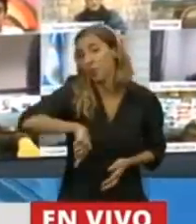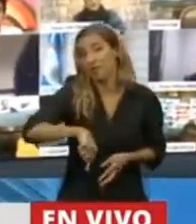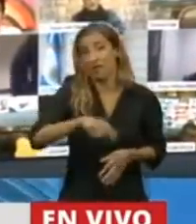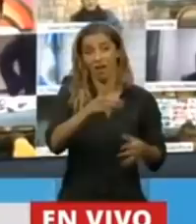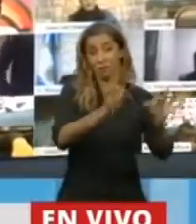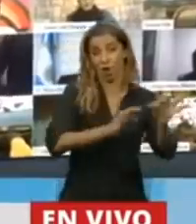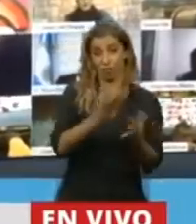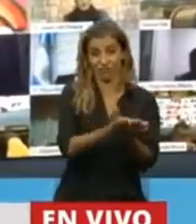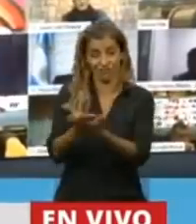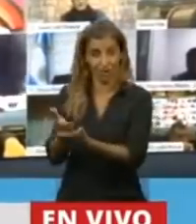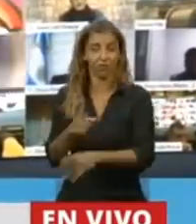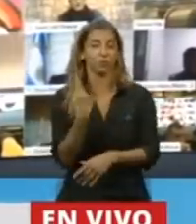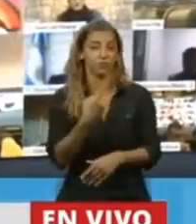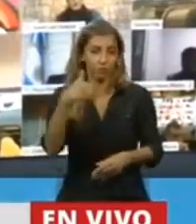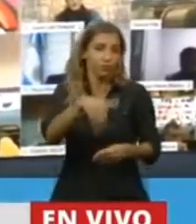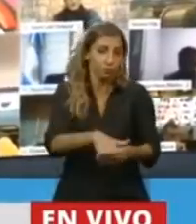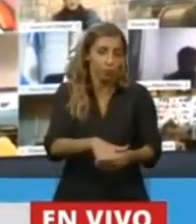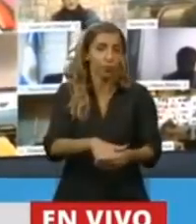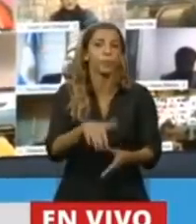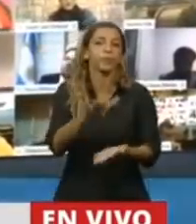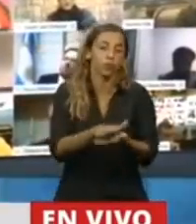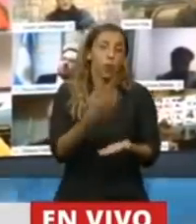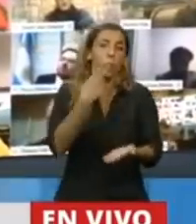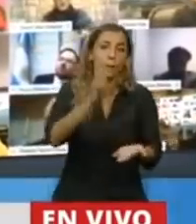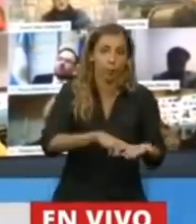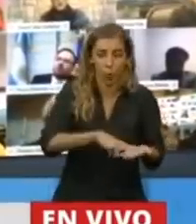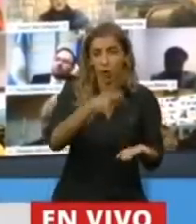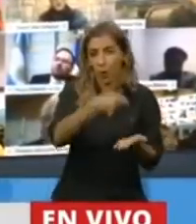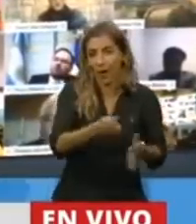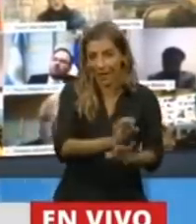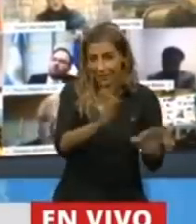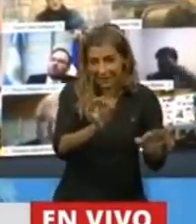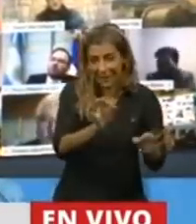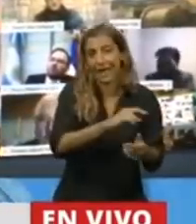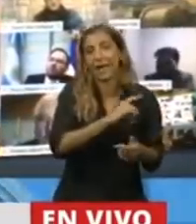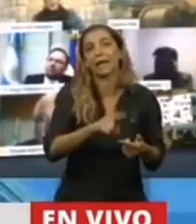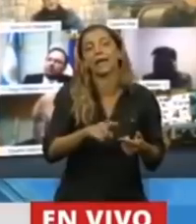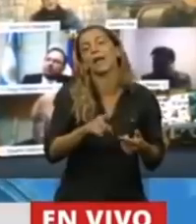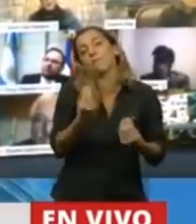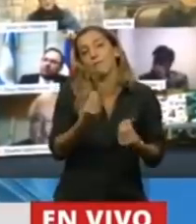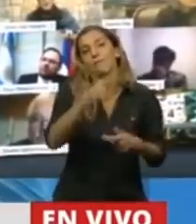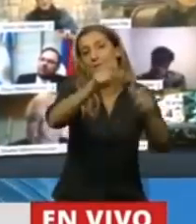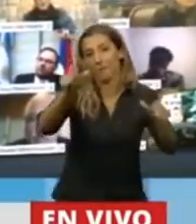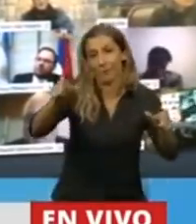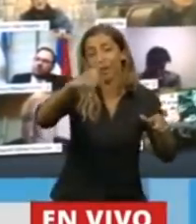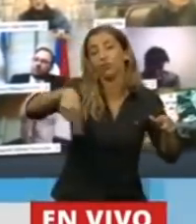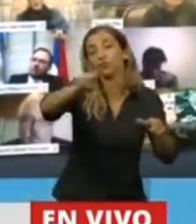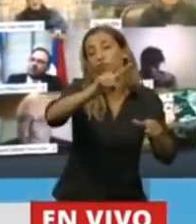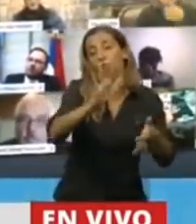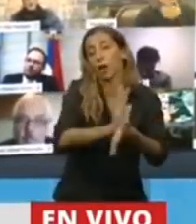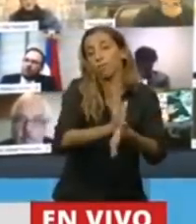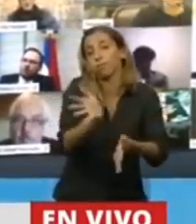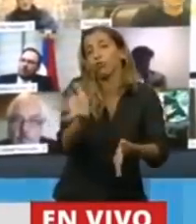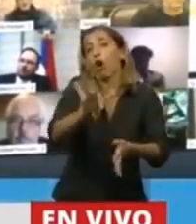que tienen que ver con la suspensión de ganancias para sectores que están frente a frente